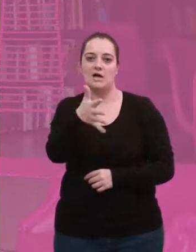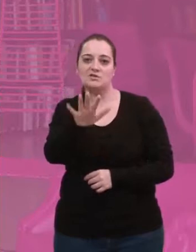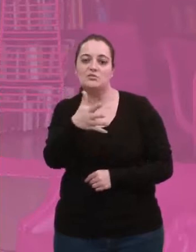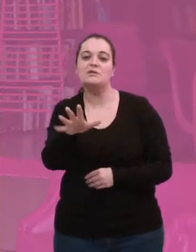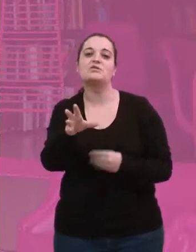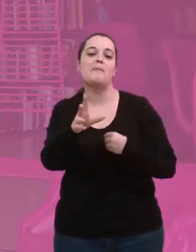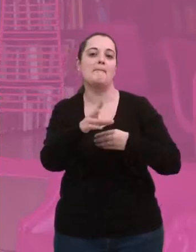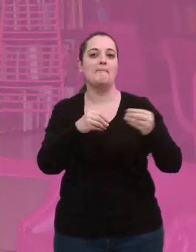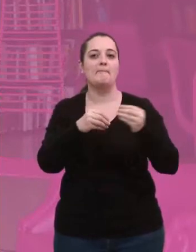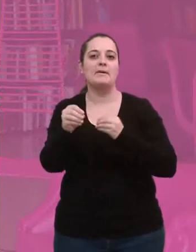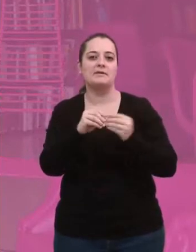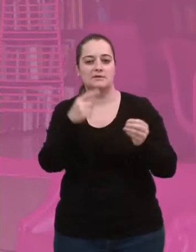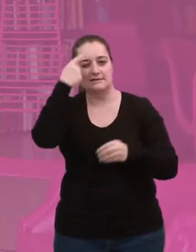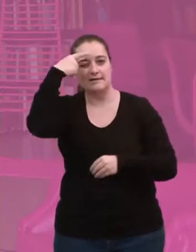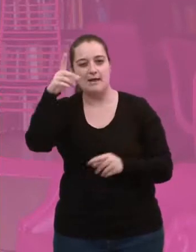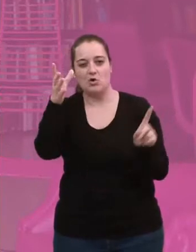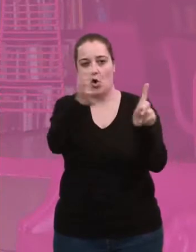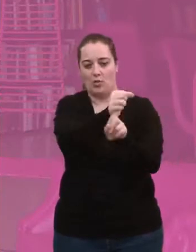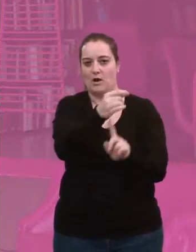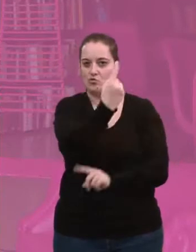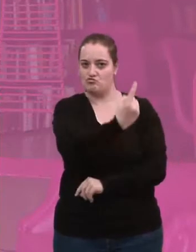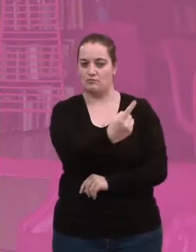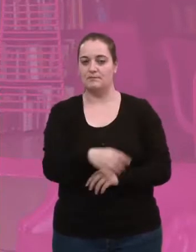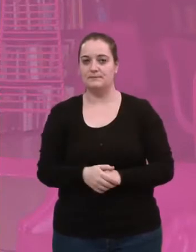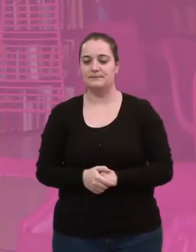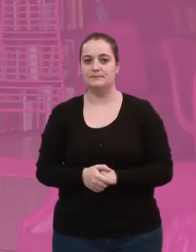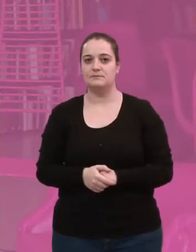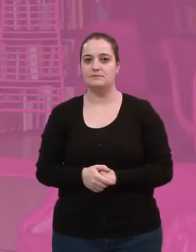a grosso modo los materiales, pues sabía que iba a dar con uno.